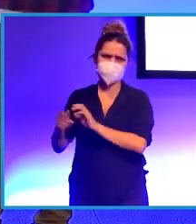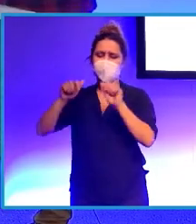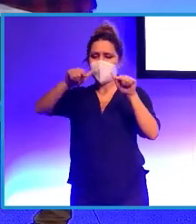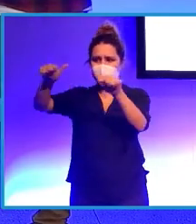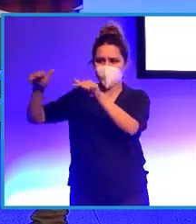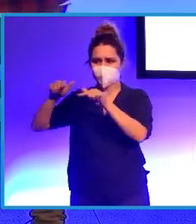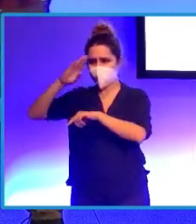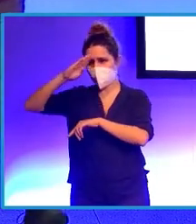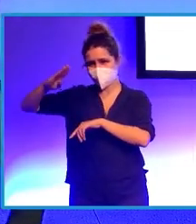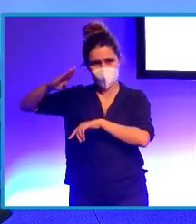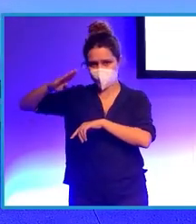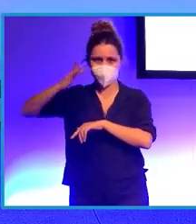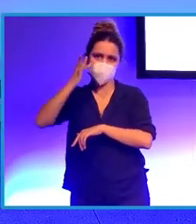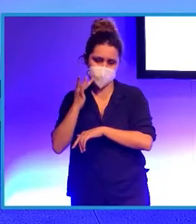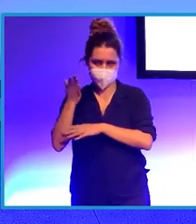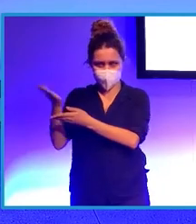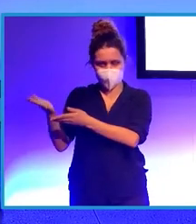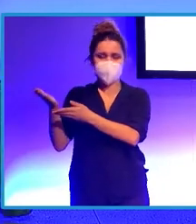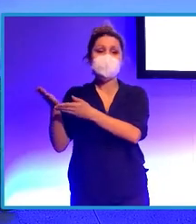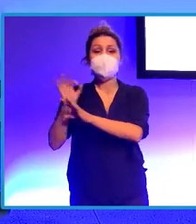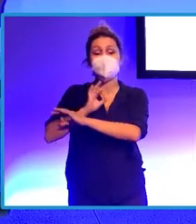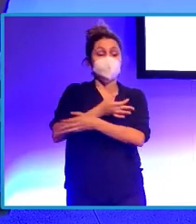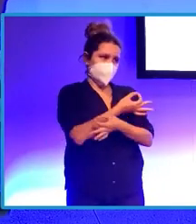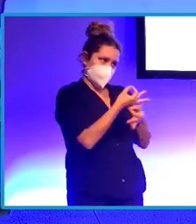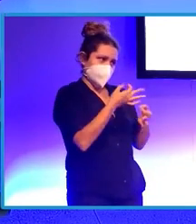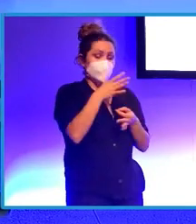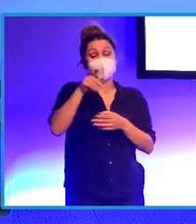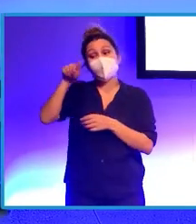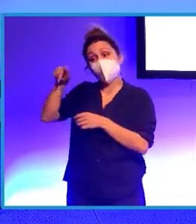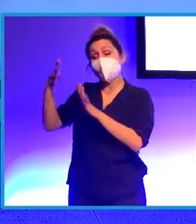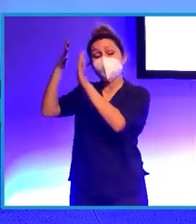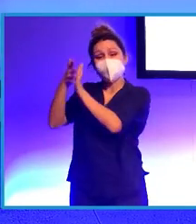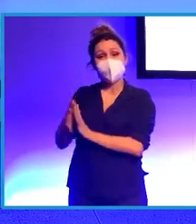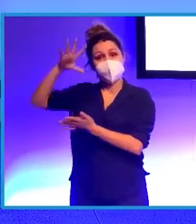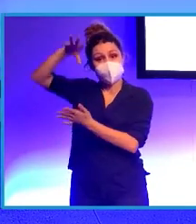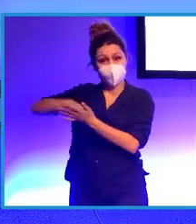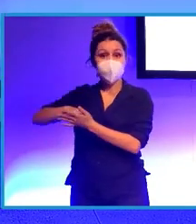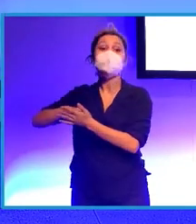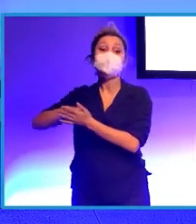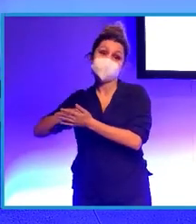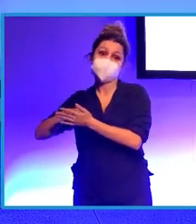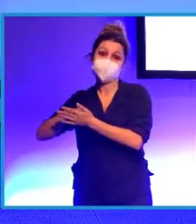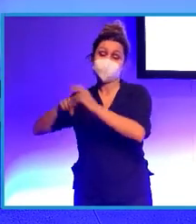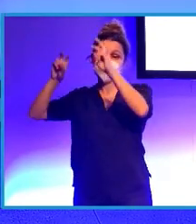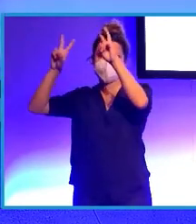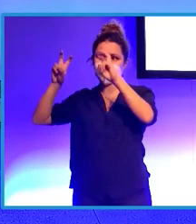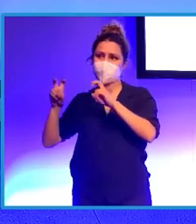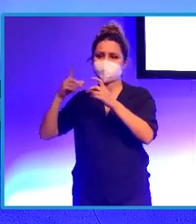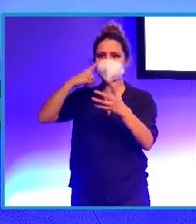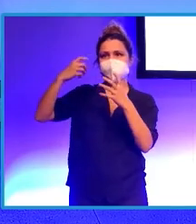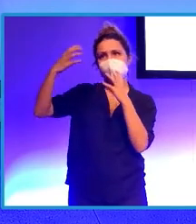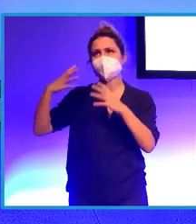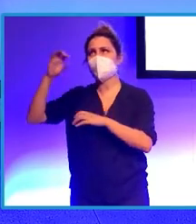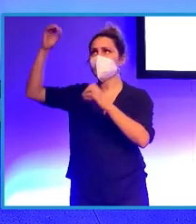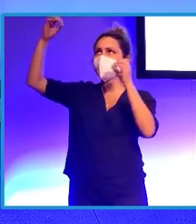directo puro y duro. Correcto, correcto. Porque antes de que todo lo que explicó él, o sea, todo lo que explicó del texturizado, de la